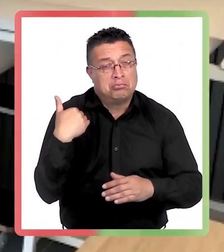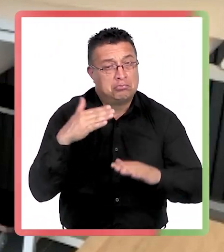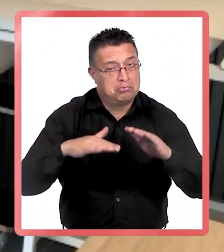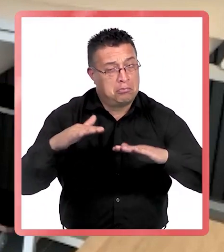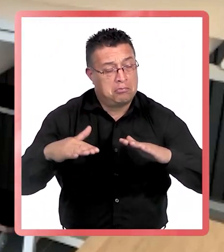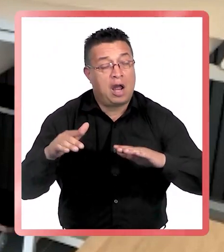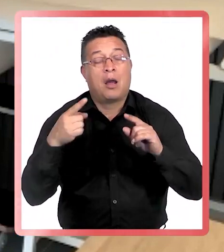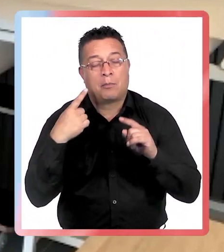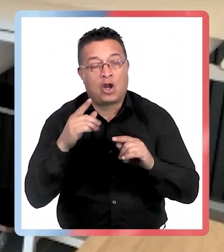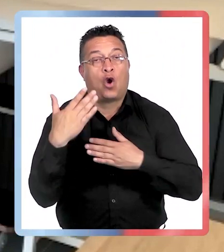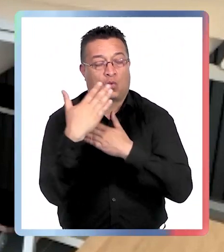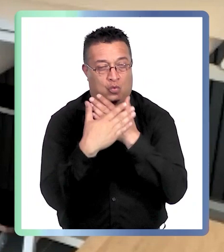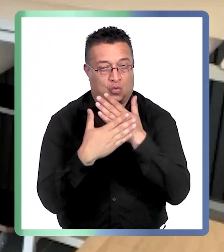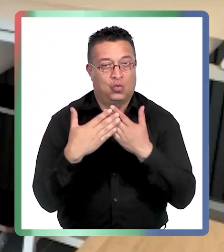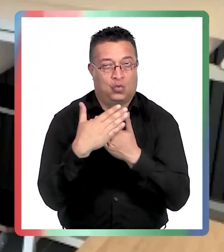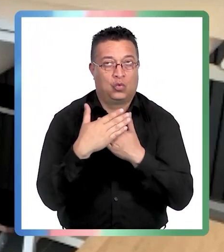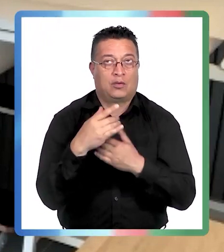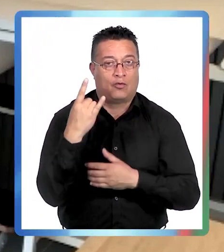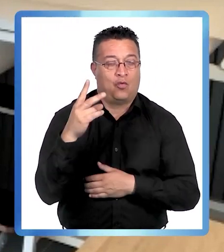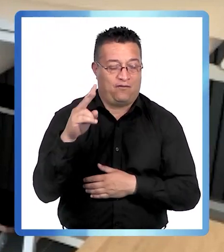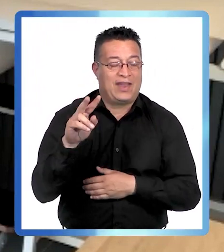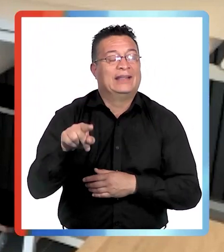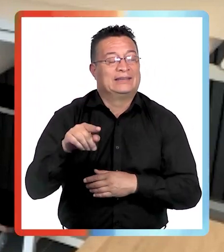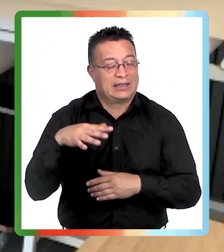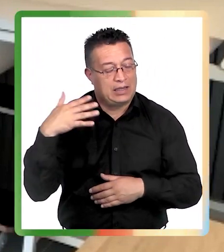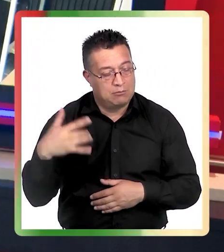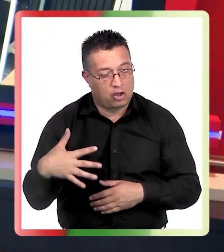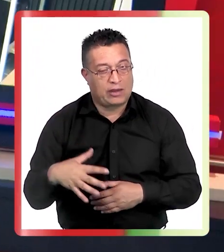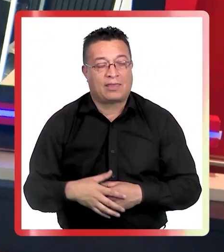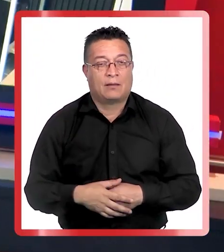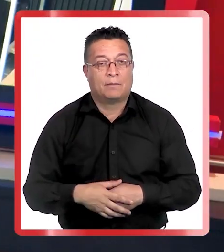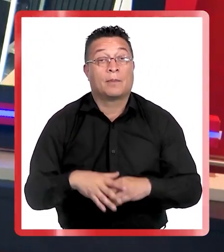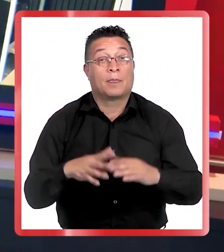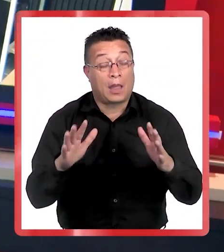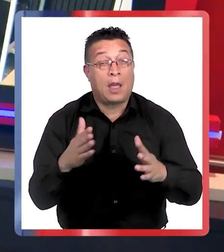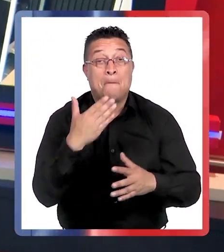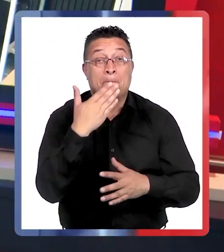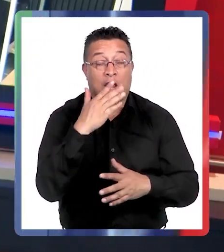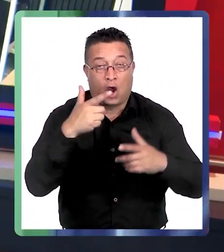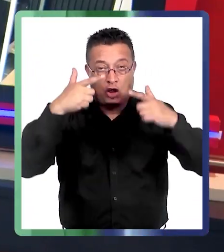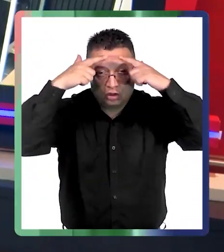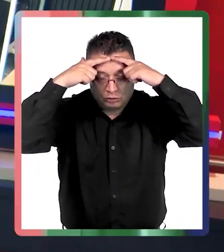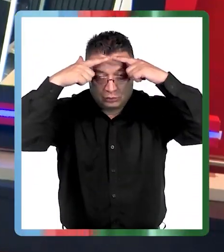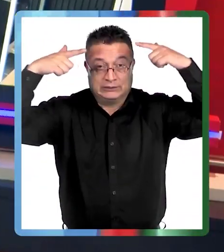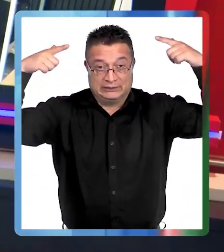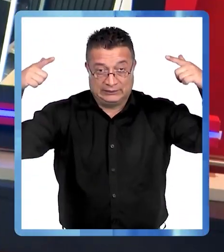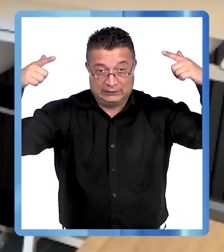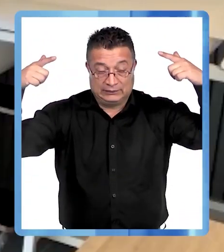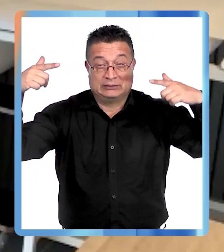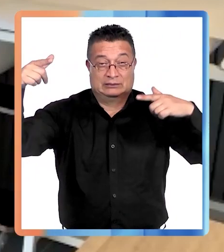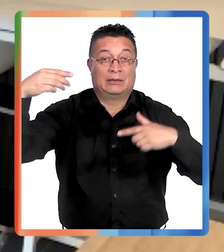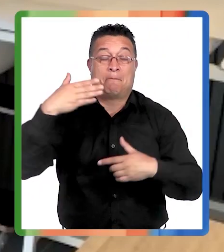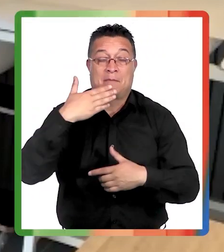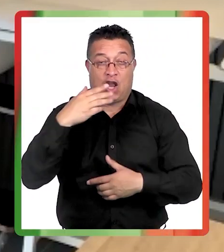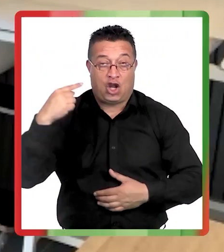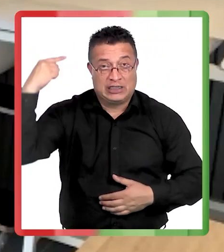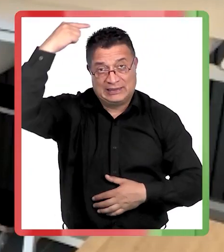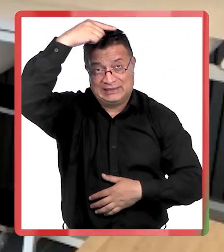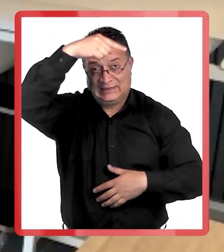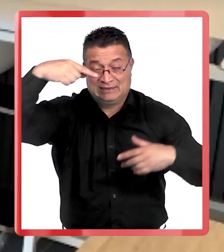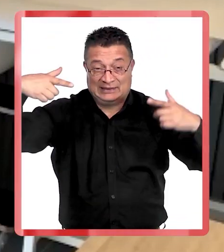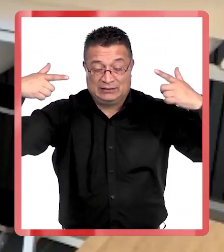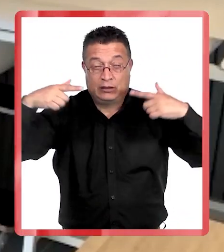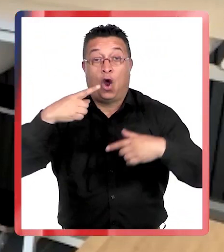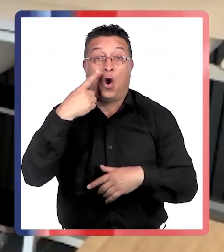proteja de la radiación ultravioleta. Eso es importante. O sea, mejor usar un sombrero de ala ancha, ¿verdad? Claro, sobre todo